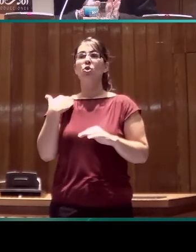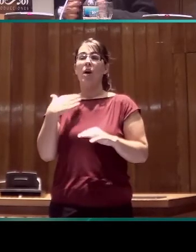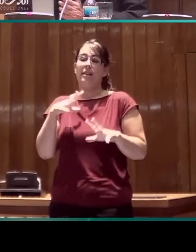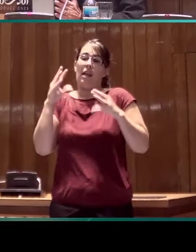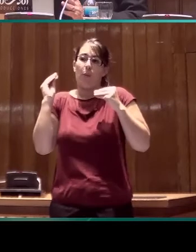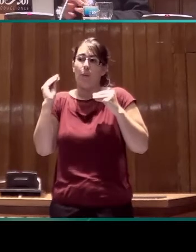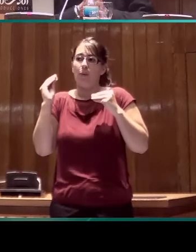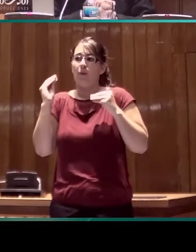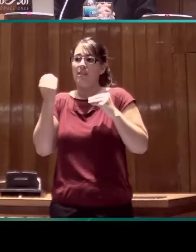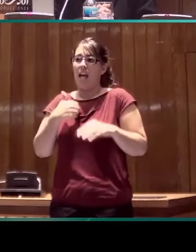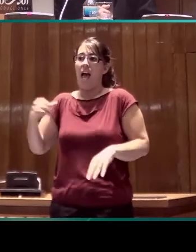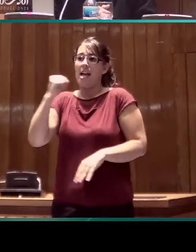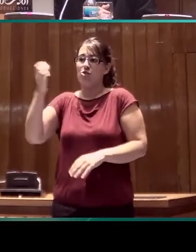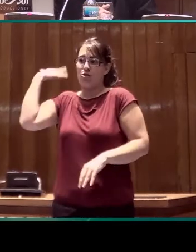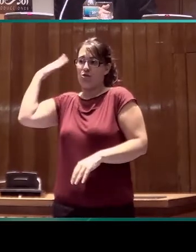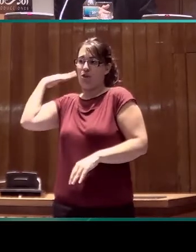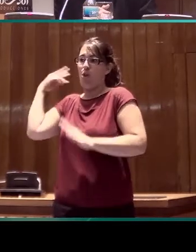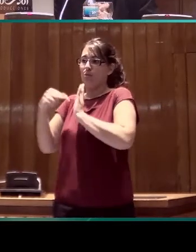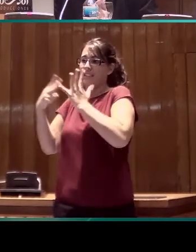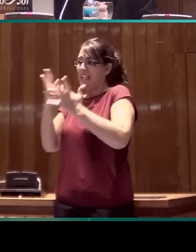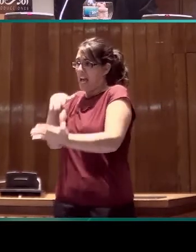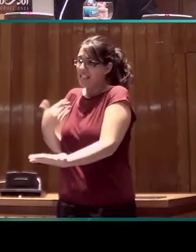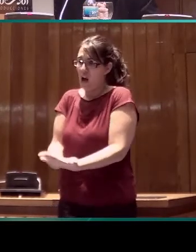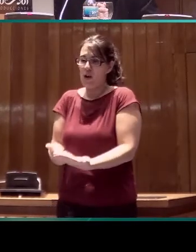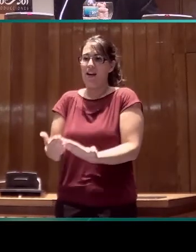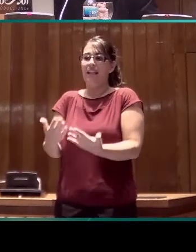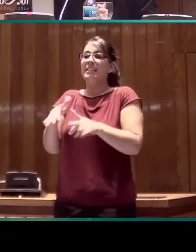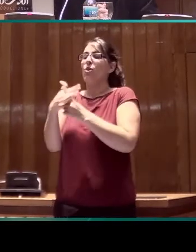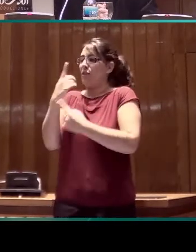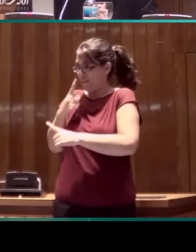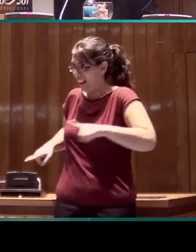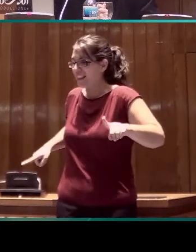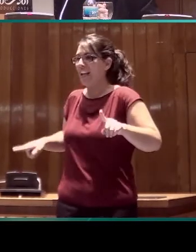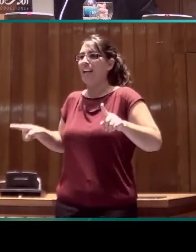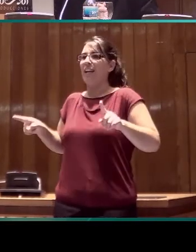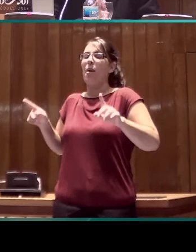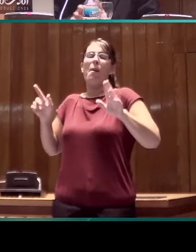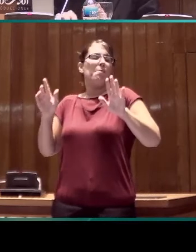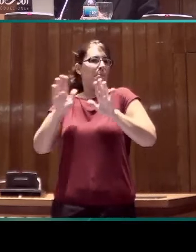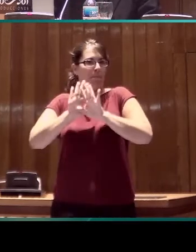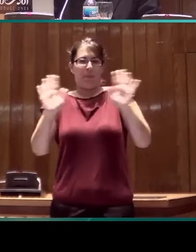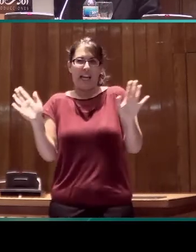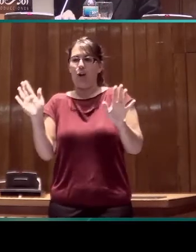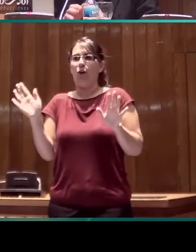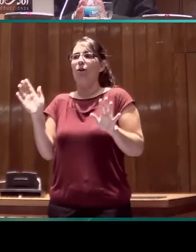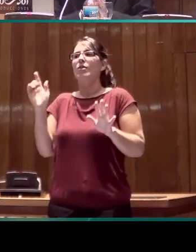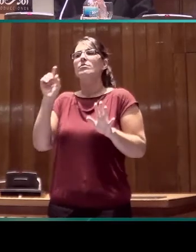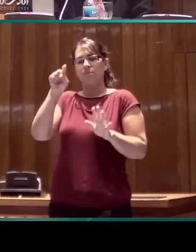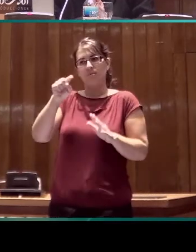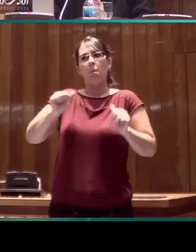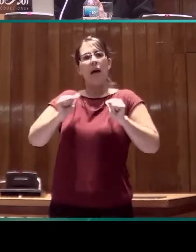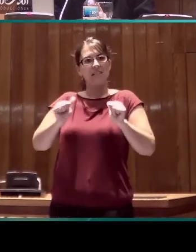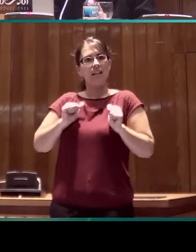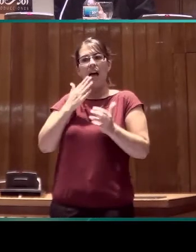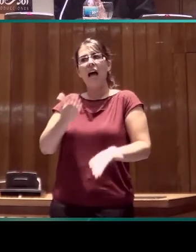años ya, desde el 2007, y que hay otra circunstancia. Pero, en cualquier caso, ese máster ha contribuido a que